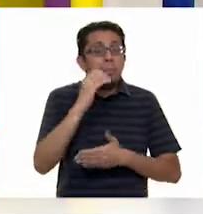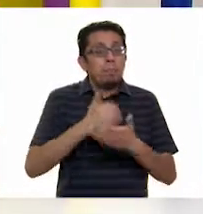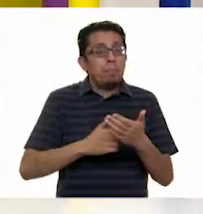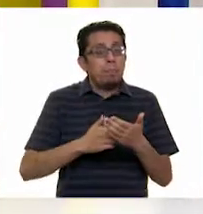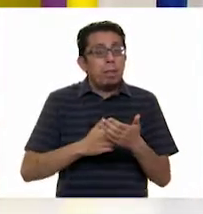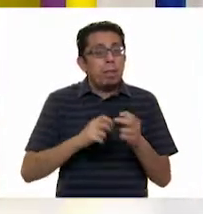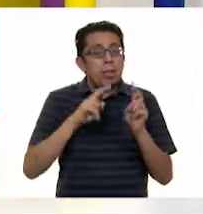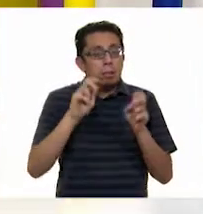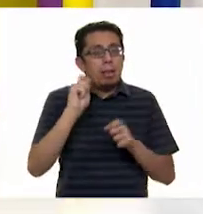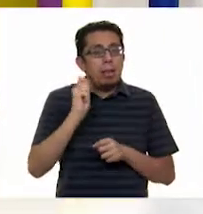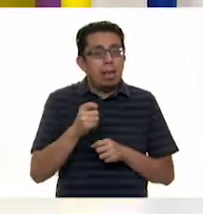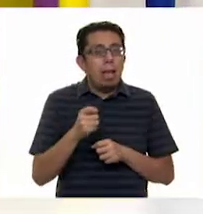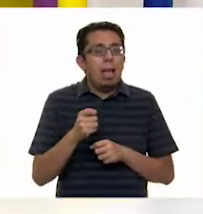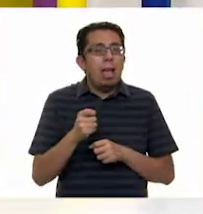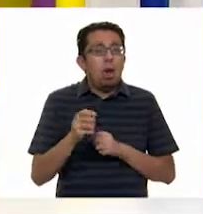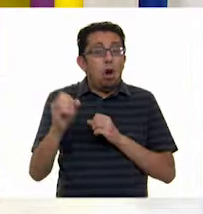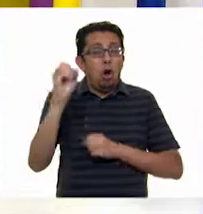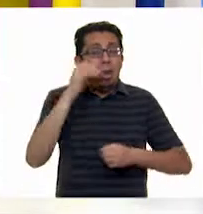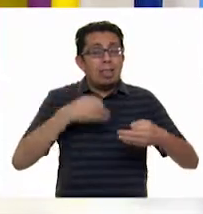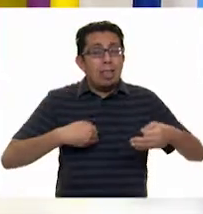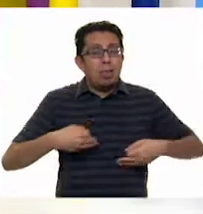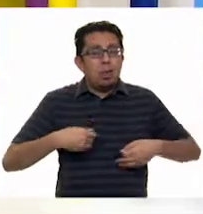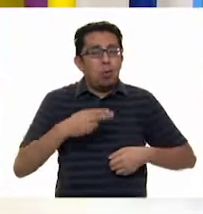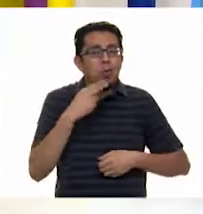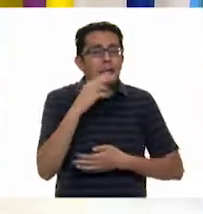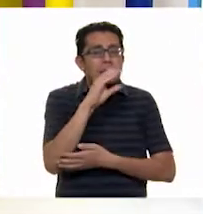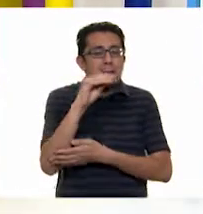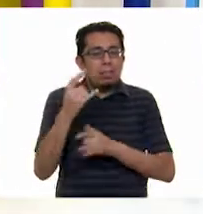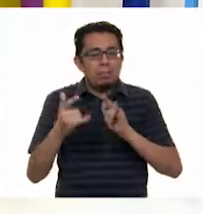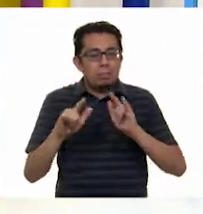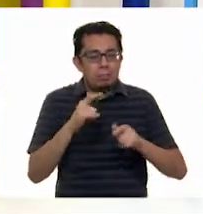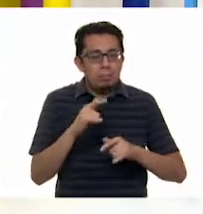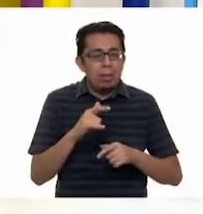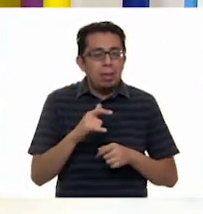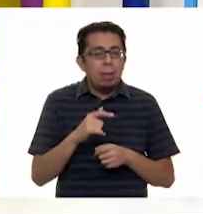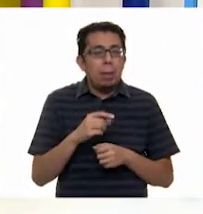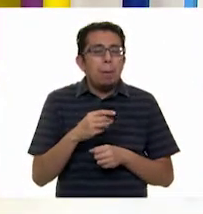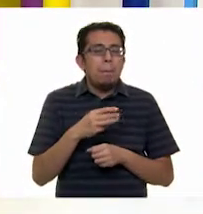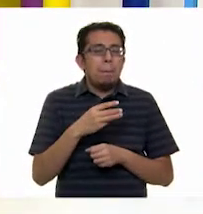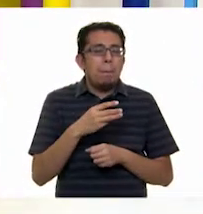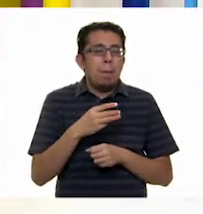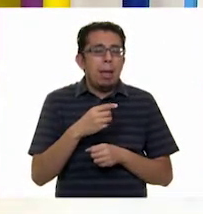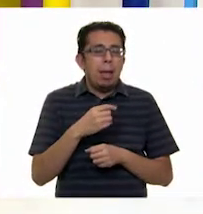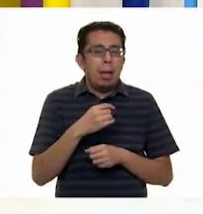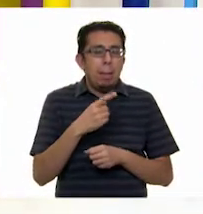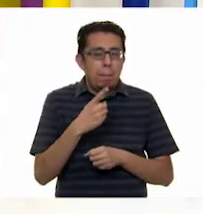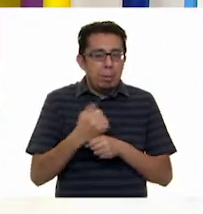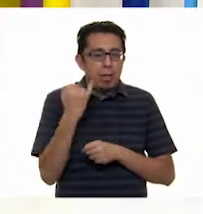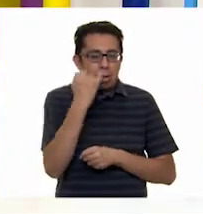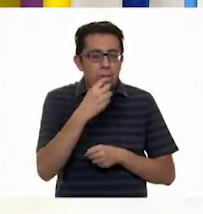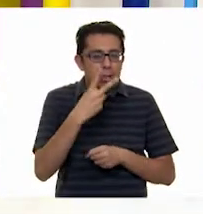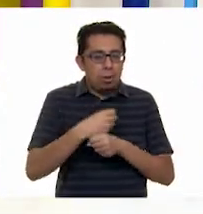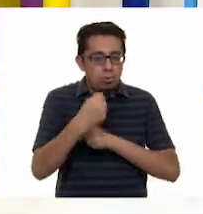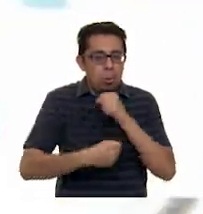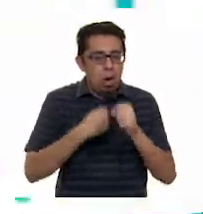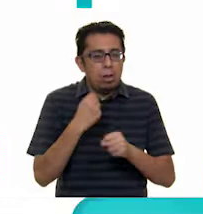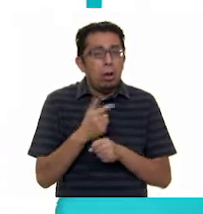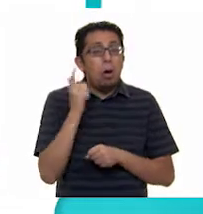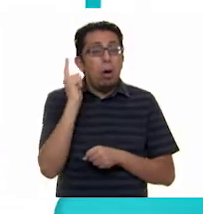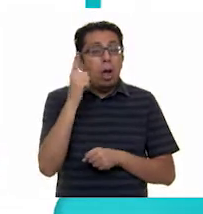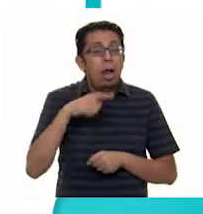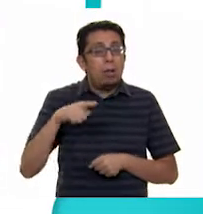obras de teatro con títeres en la asignatura Lengua Materna Segundo Grado. Esperamos que lo hayan disfrutado tanto como